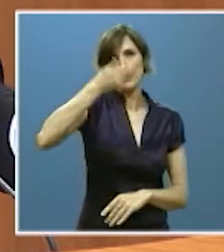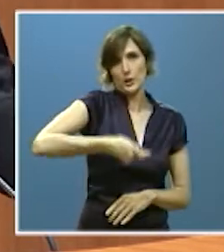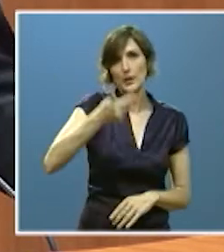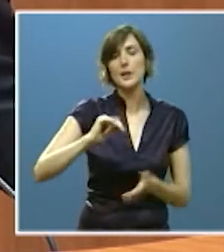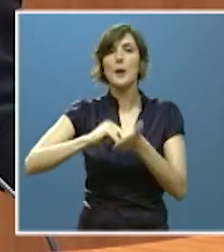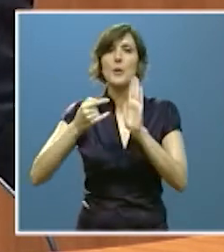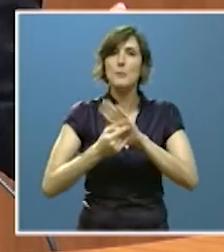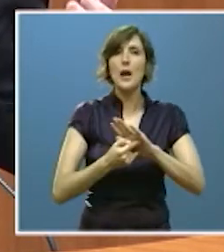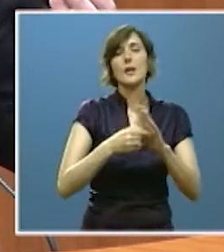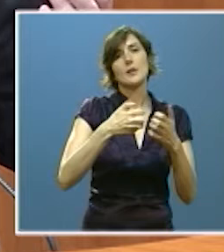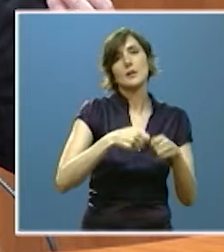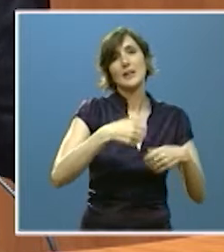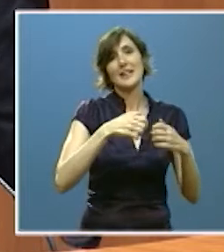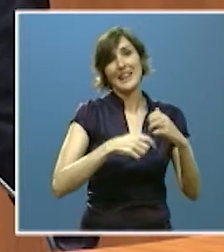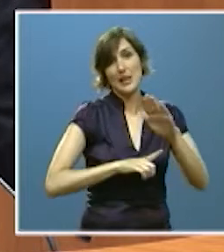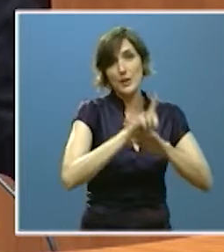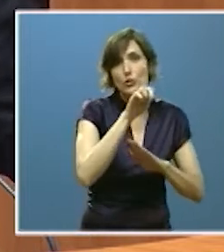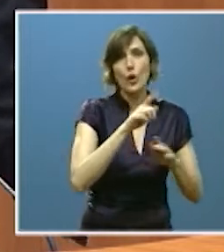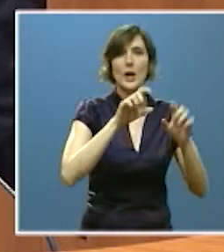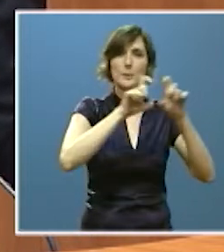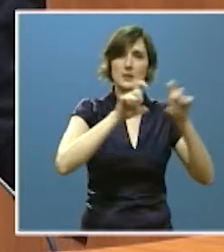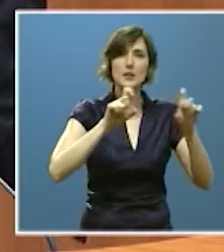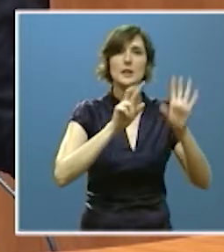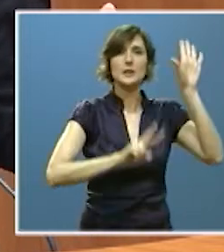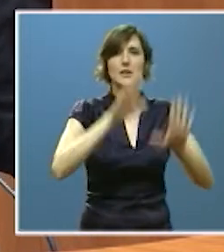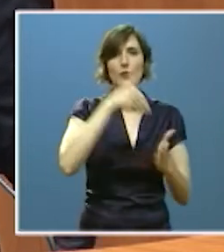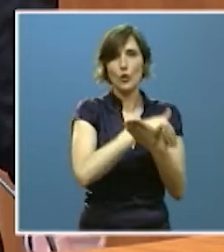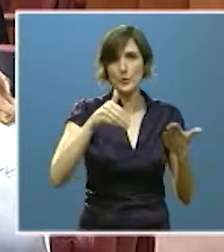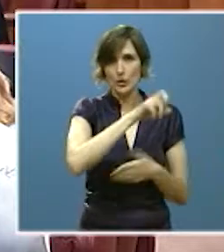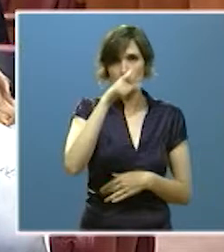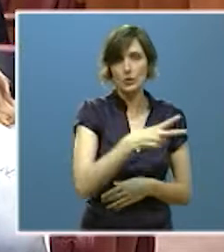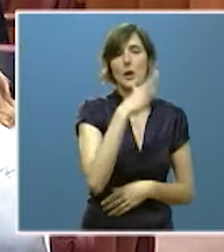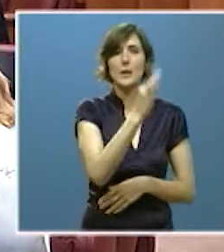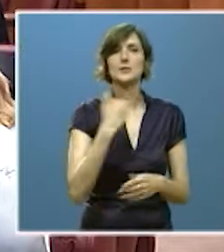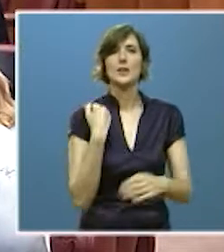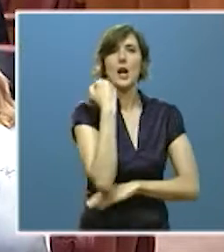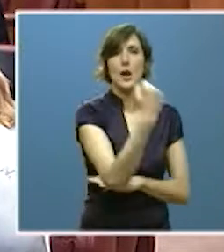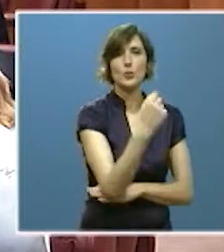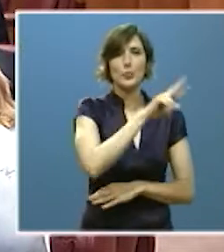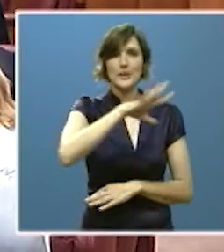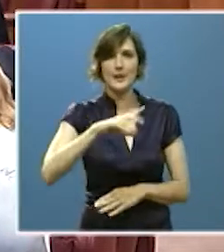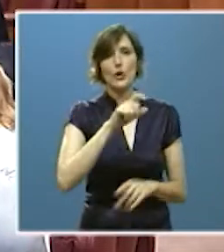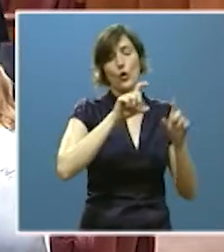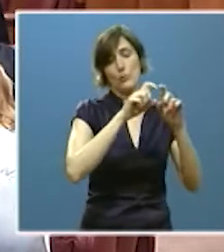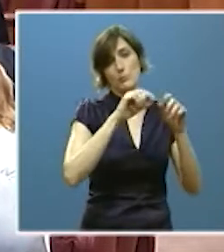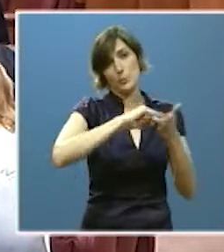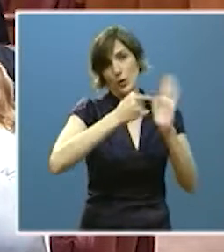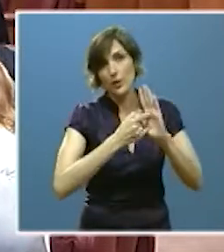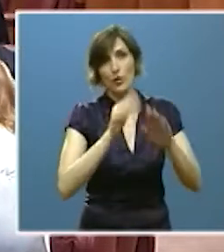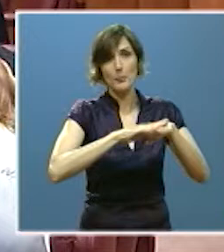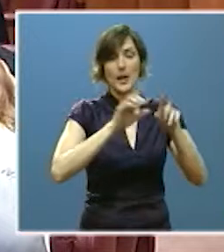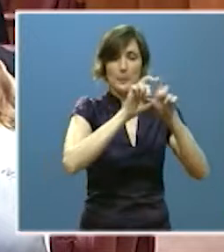Crecimiento Empresarial, que está dotado con 75 millones de euros y que ya está apoyando 25 proyectos de crecimiento